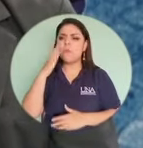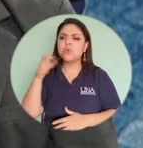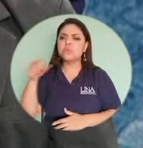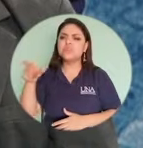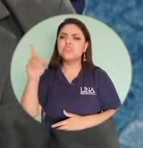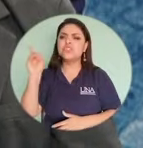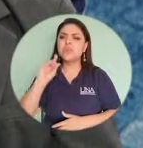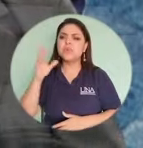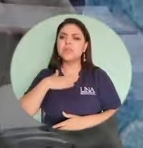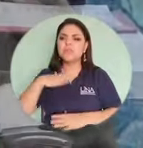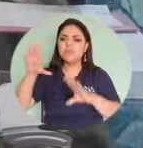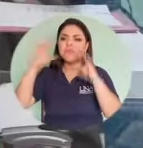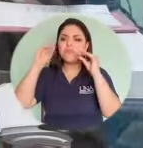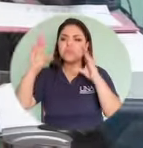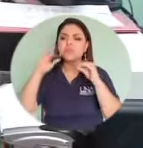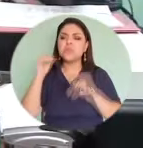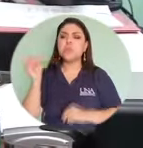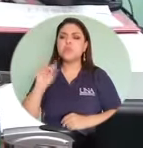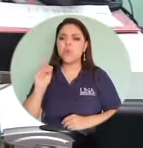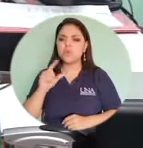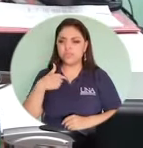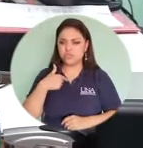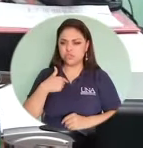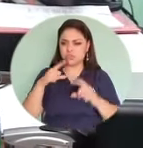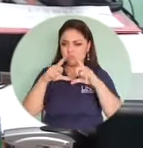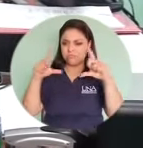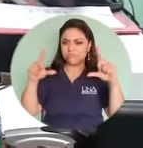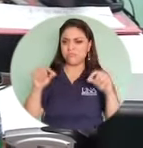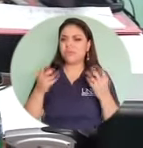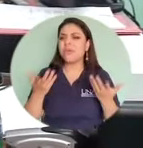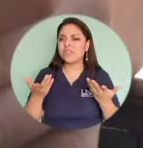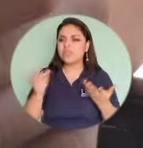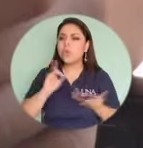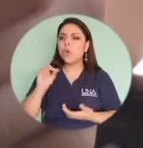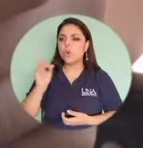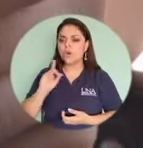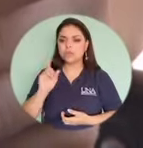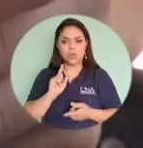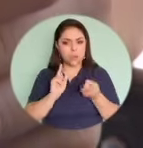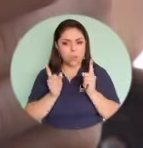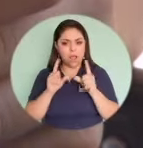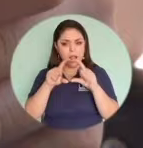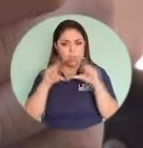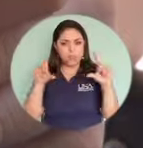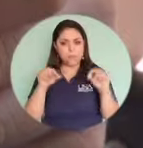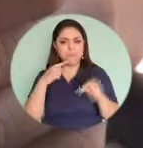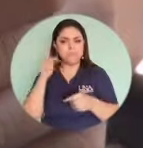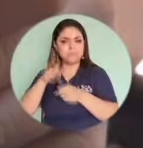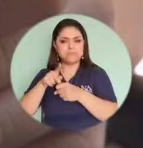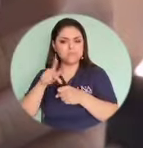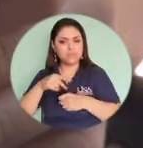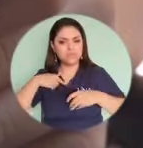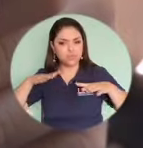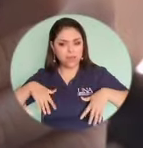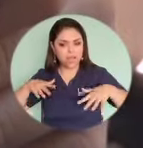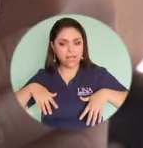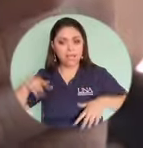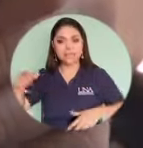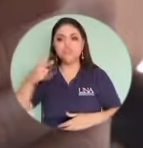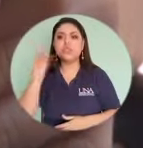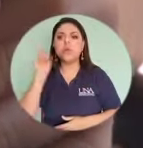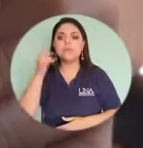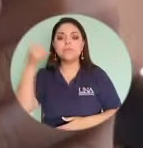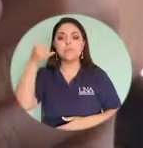mis datos, dónde es que llené una boleta, dónde, qué cupón llené para participar en